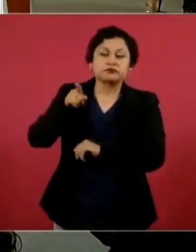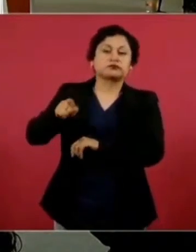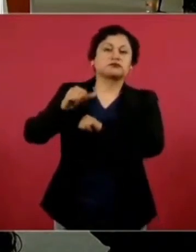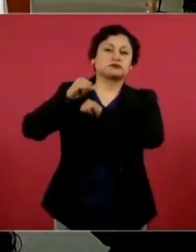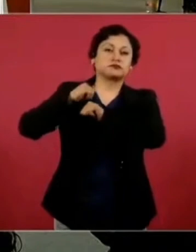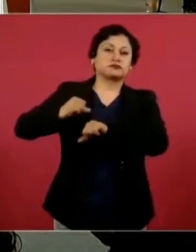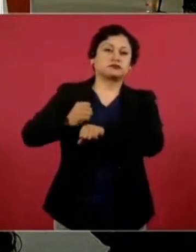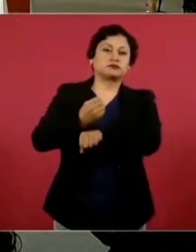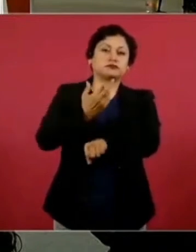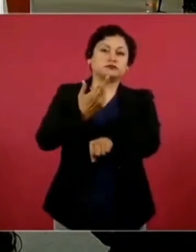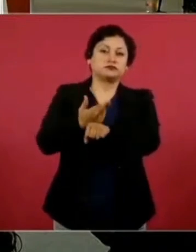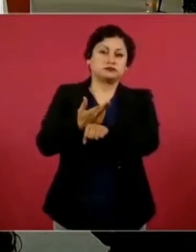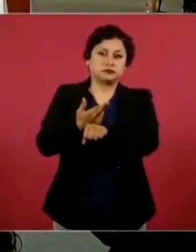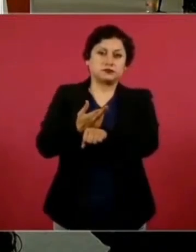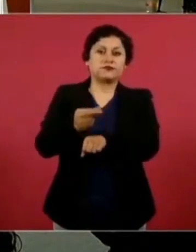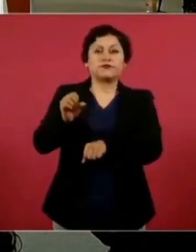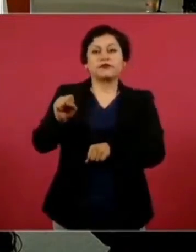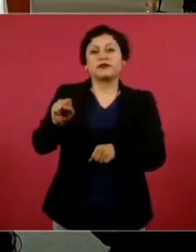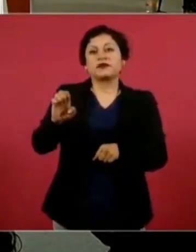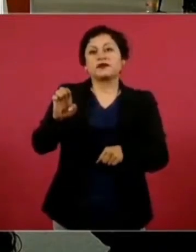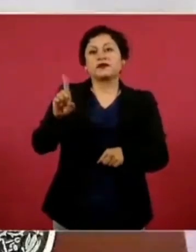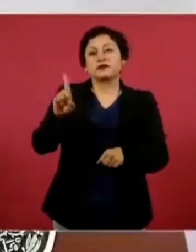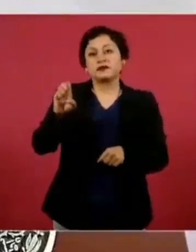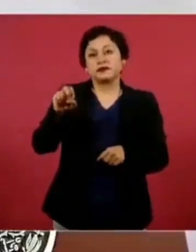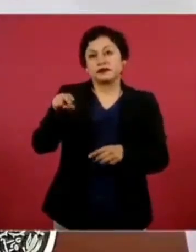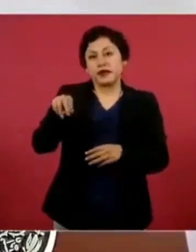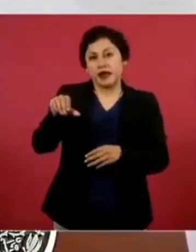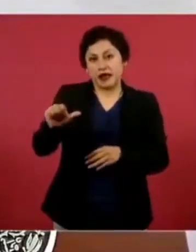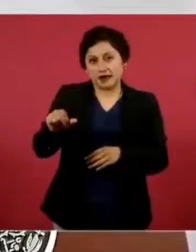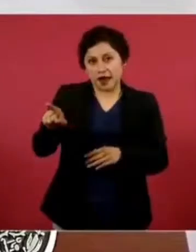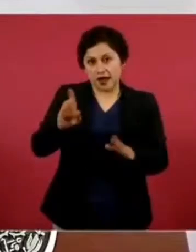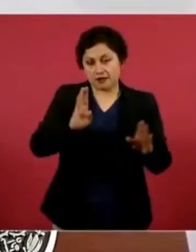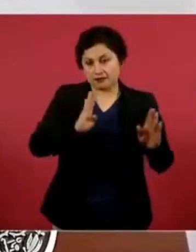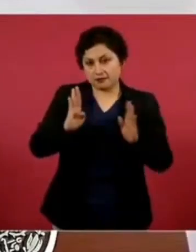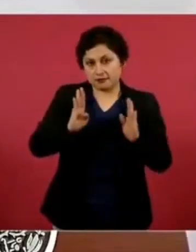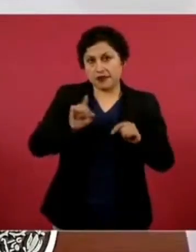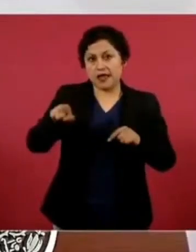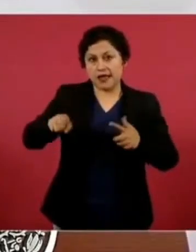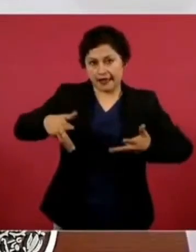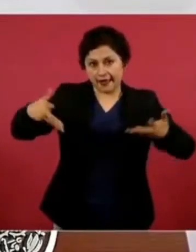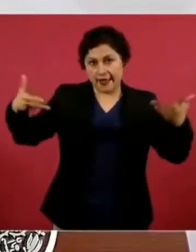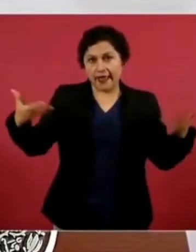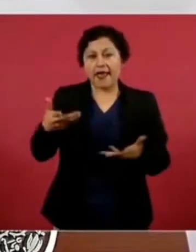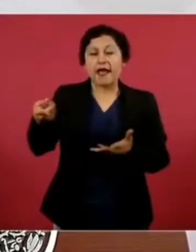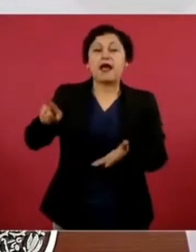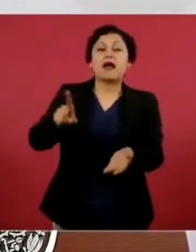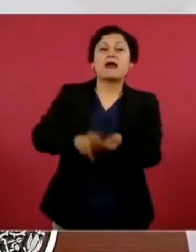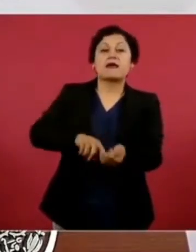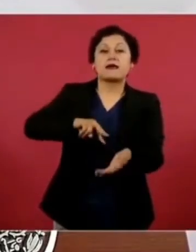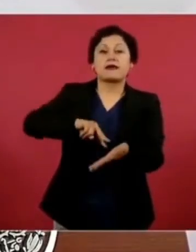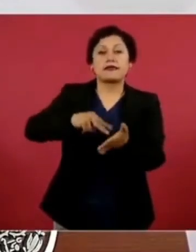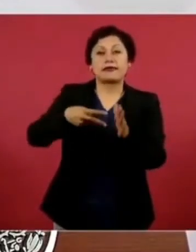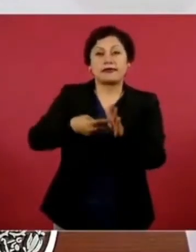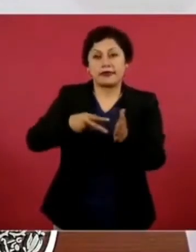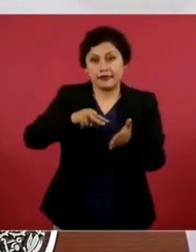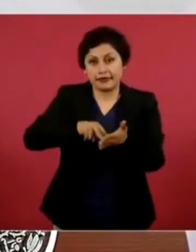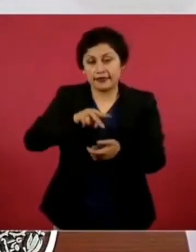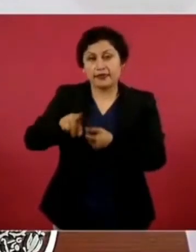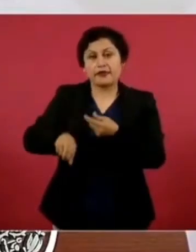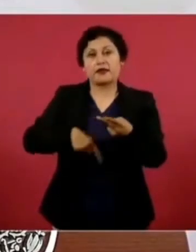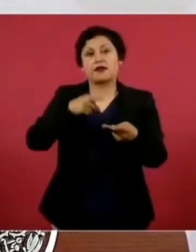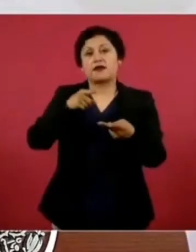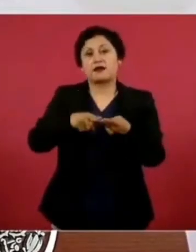de la Defensa, es más específico, lo hicieron los ingenieros militares y los obreros